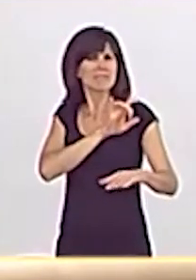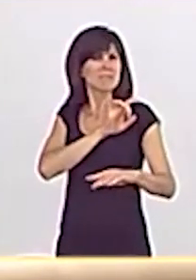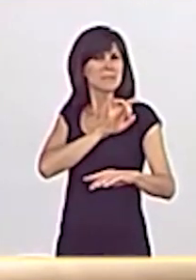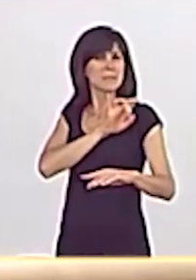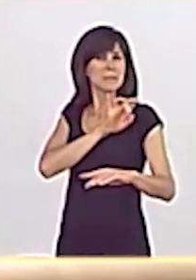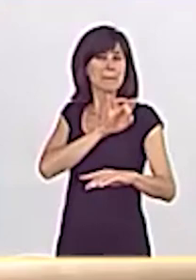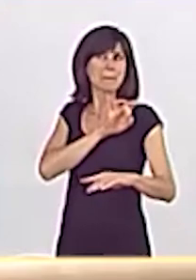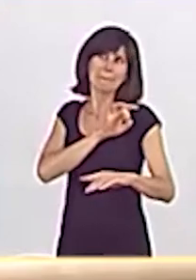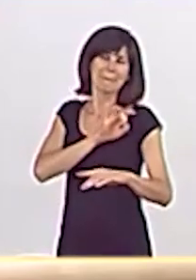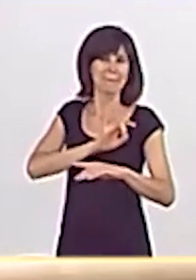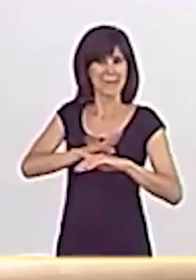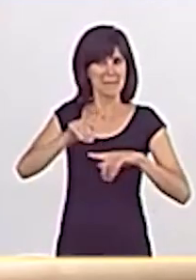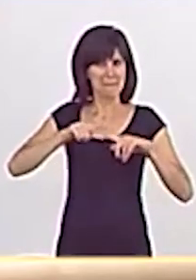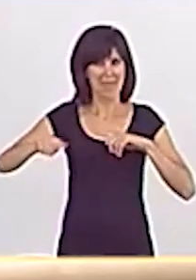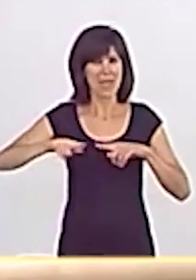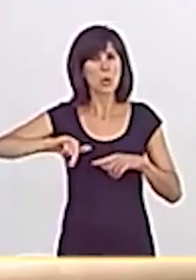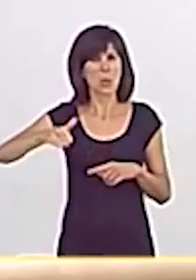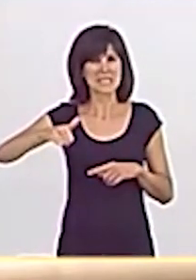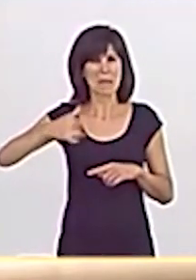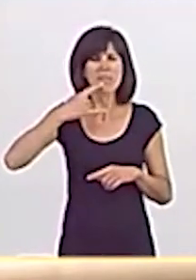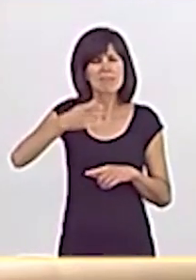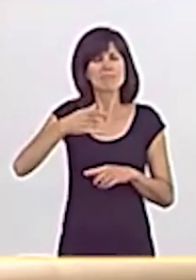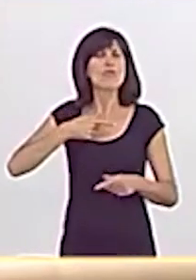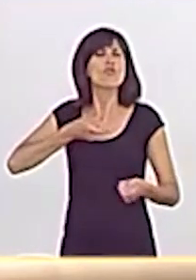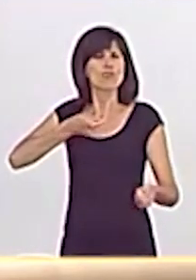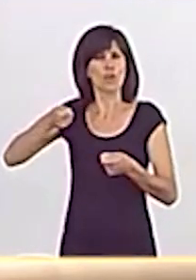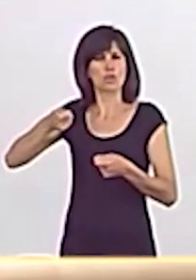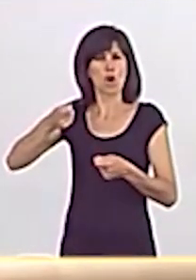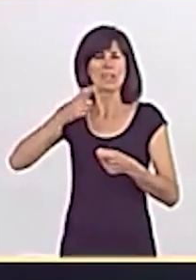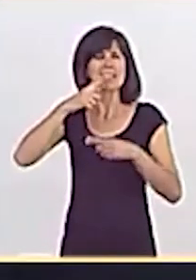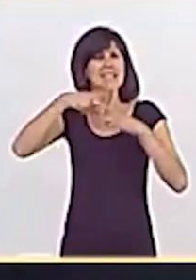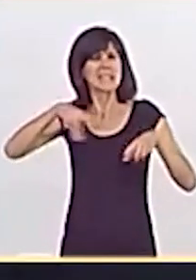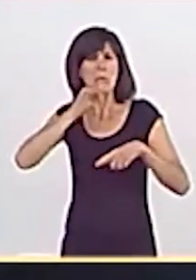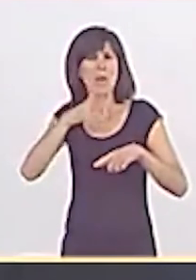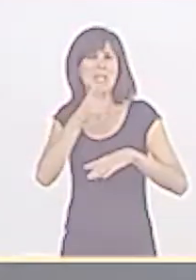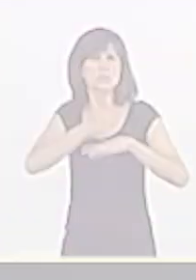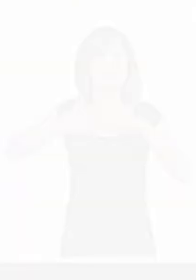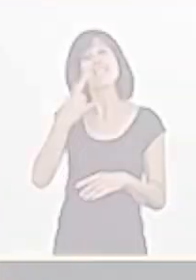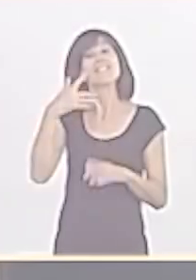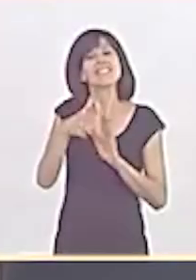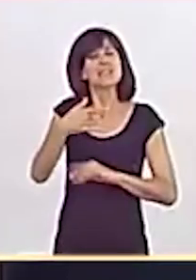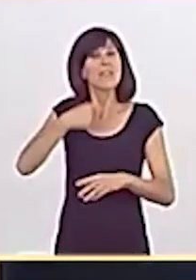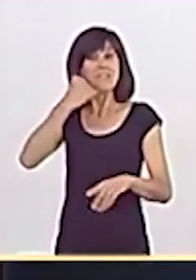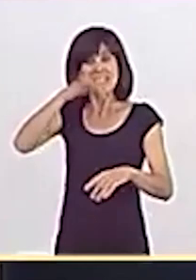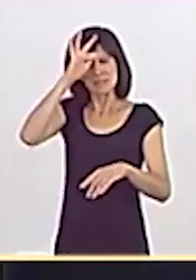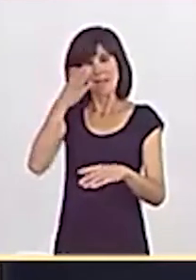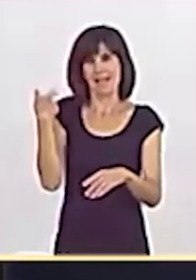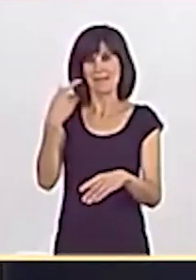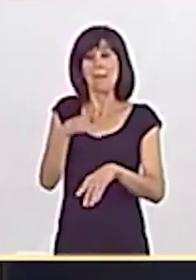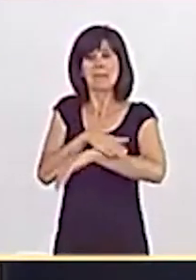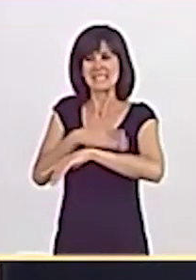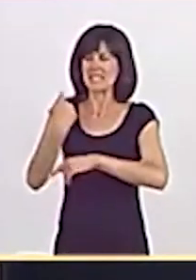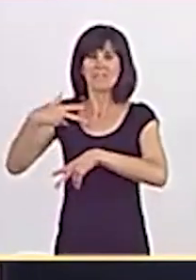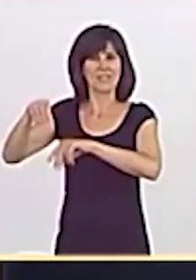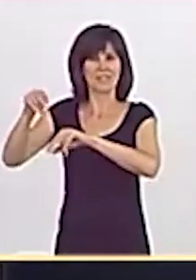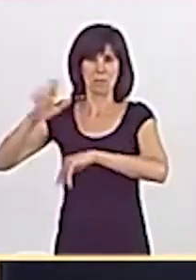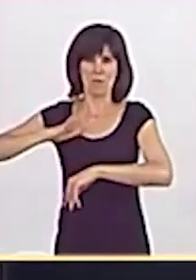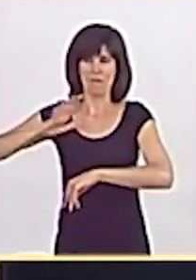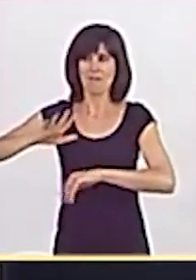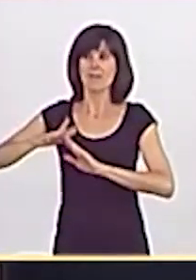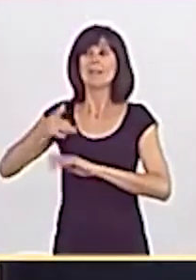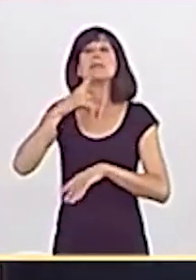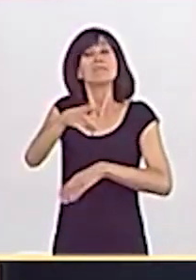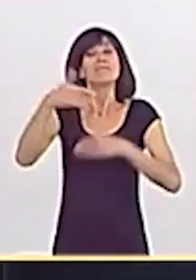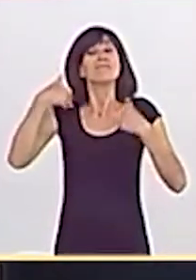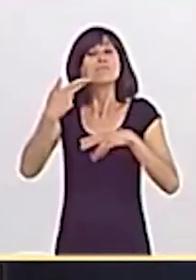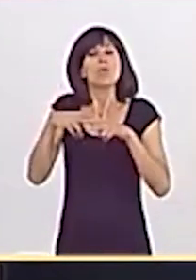famoso WhatsApp diciendo que iba a controlar al Tribunal Supremo por la puerta de atrás. Este fin de semana un responsable político